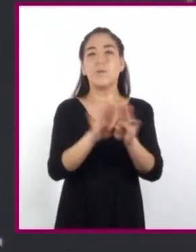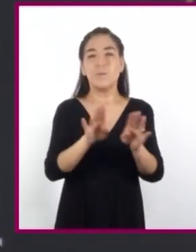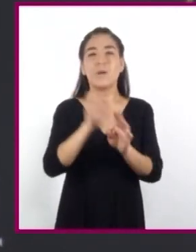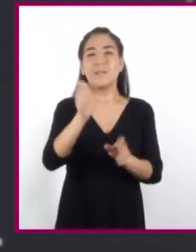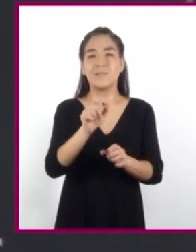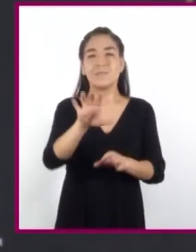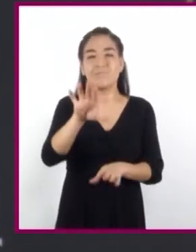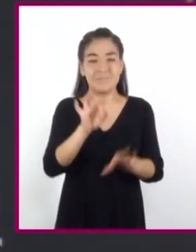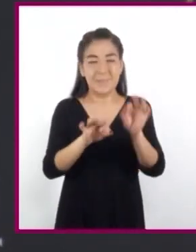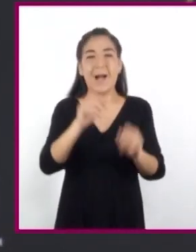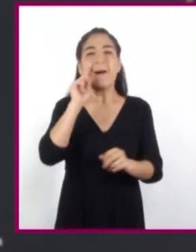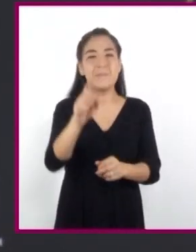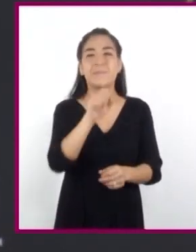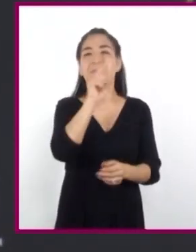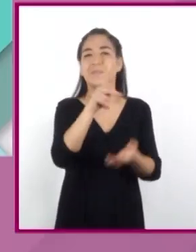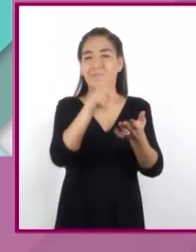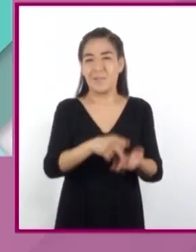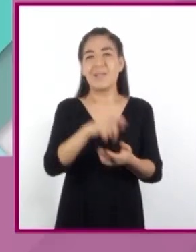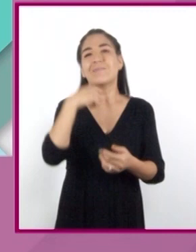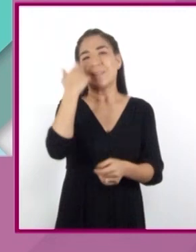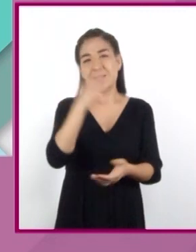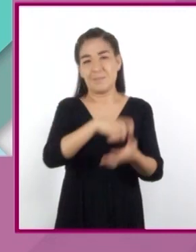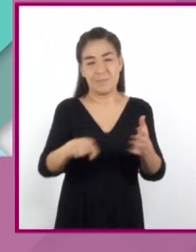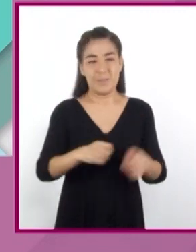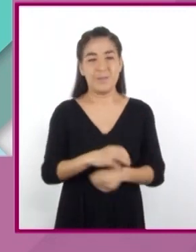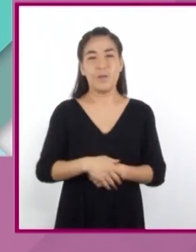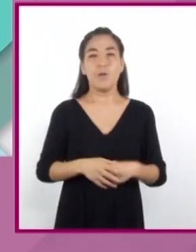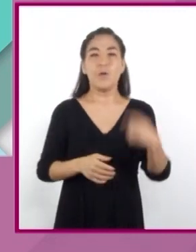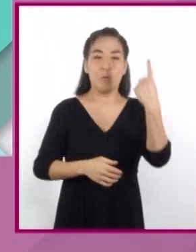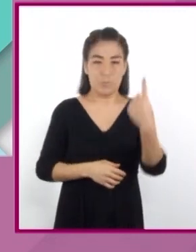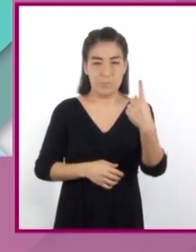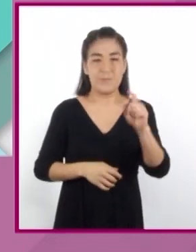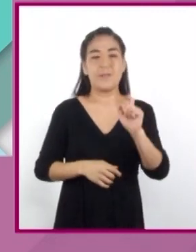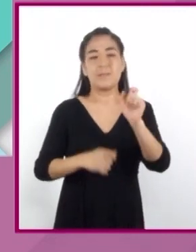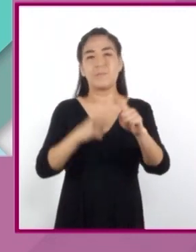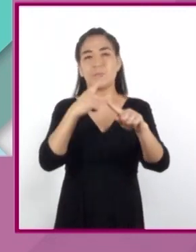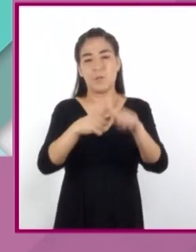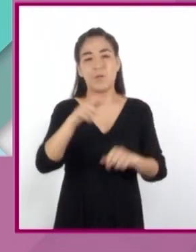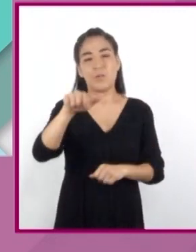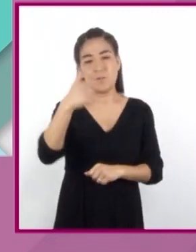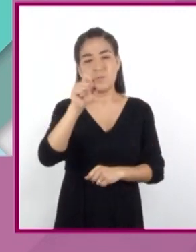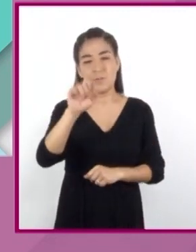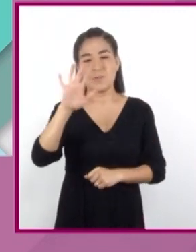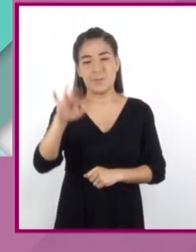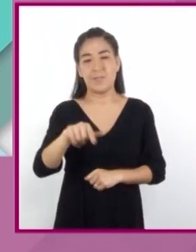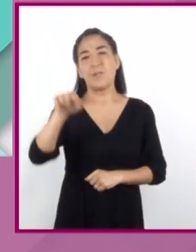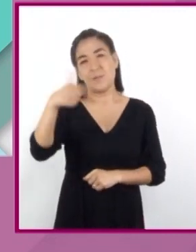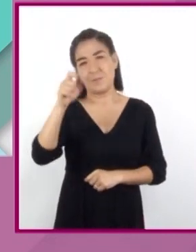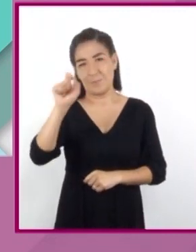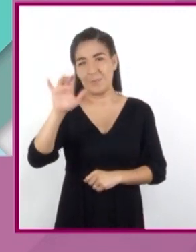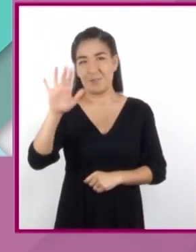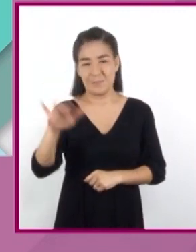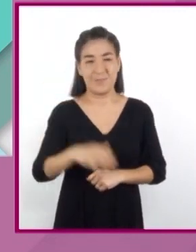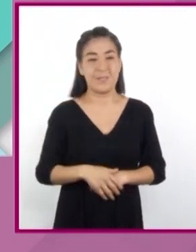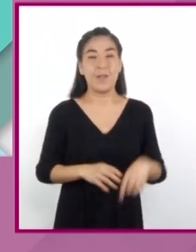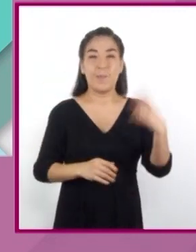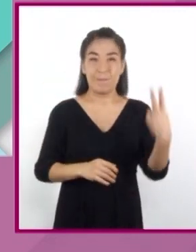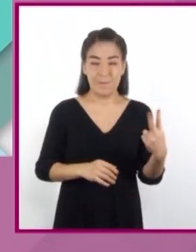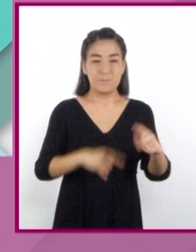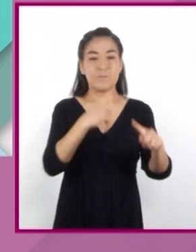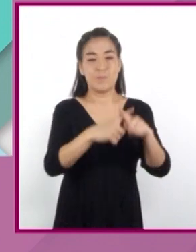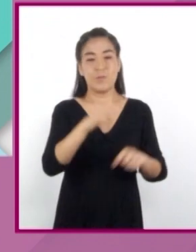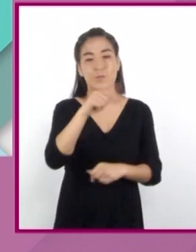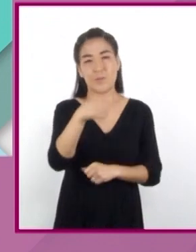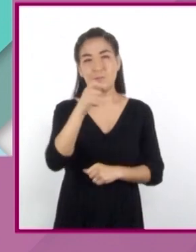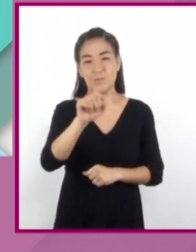por cada kilogramos que se quiera comprar. 1 por 12.50 es igual a 12.50. 2 por